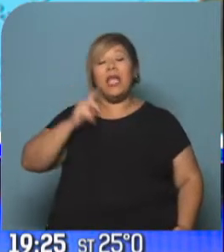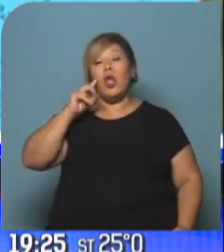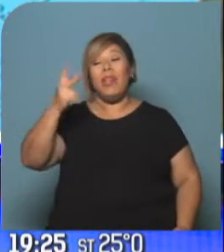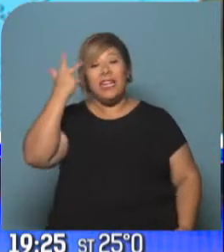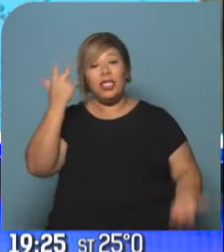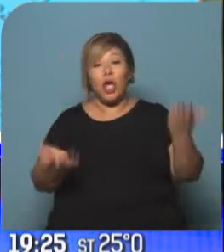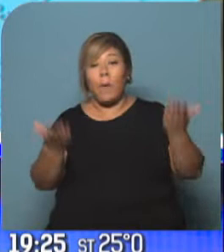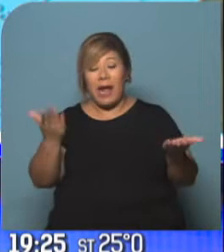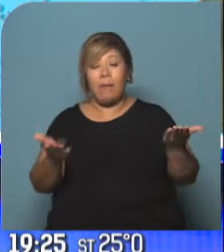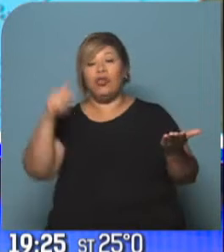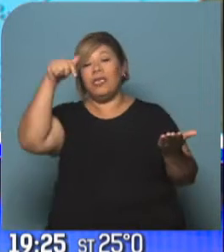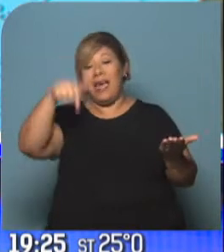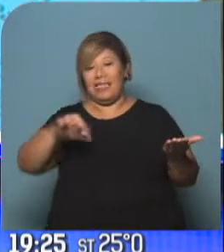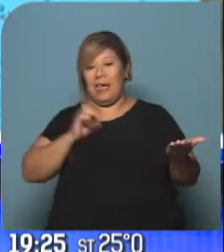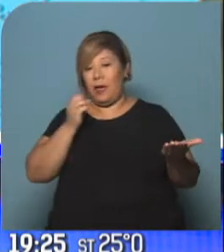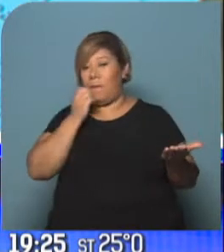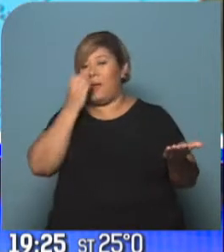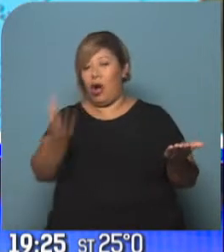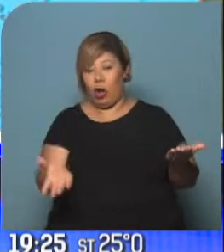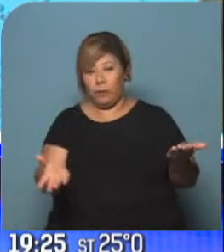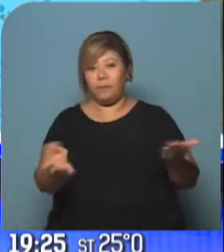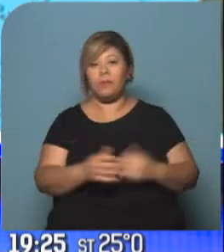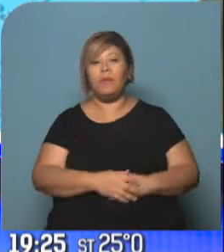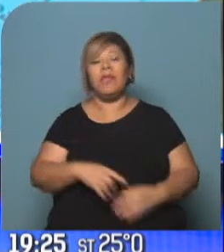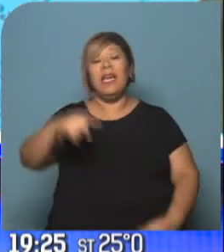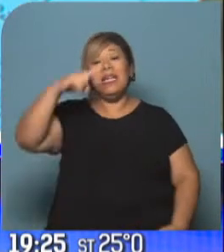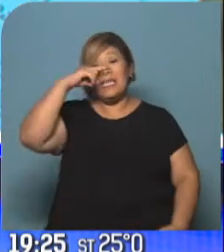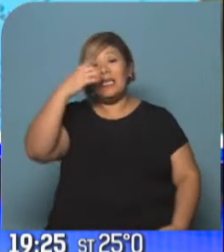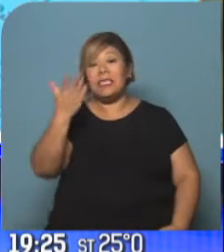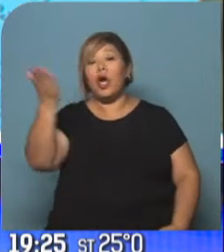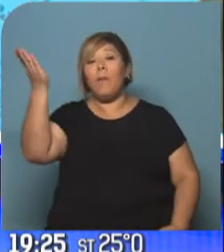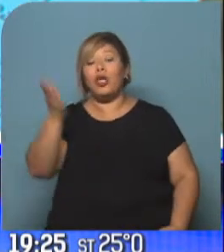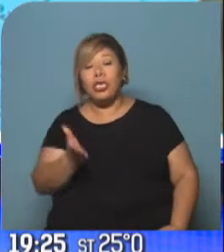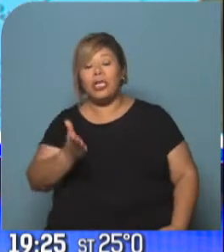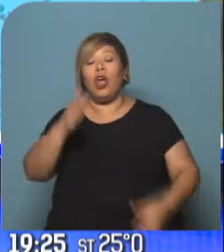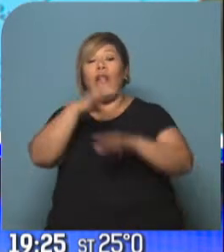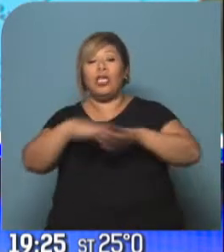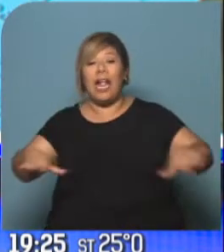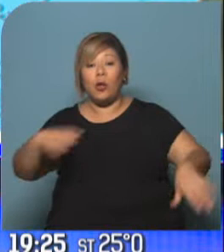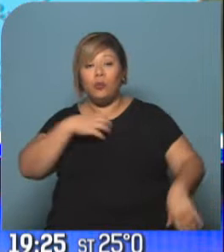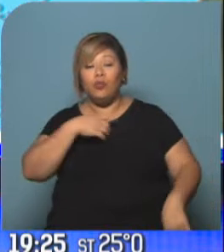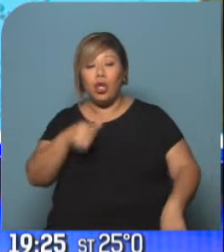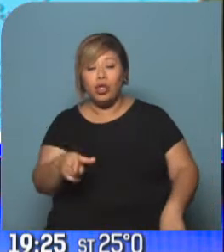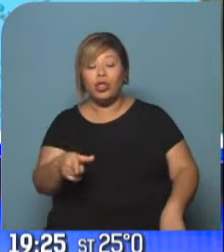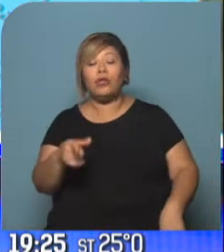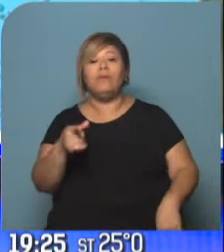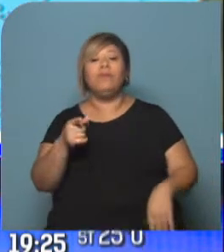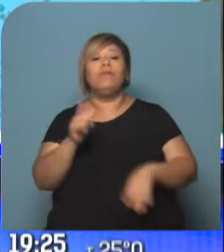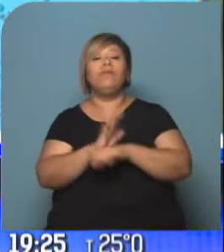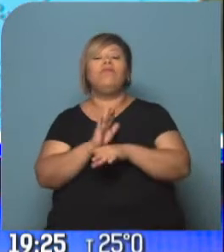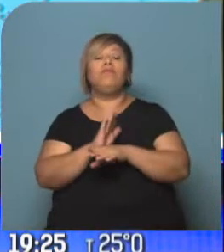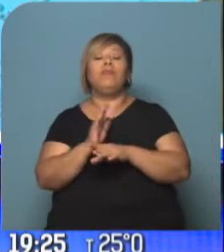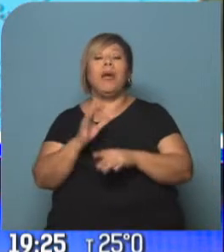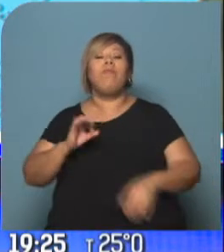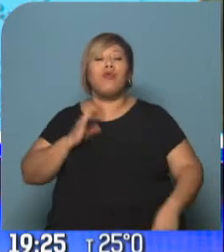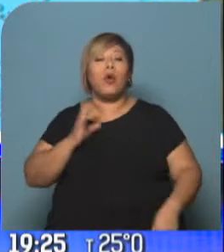como les decía, 75% alcanza los niveles más altos, es decir que la brecha entre los alumnos que tenían